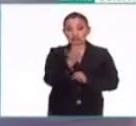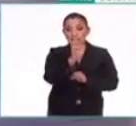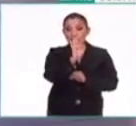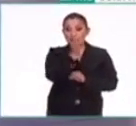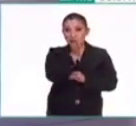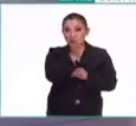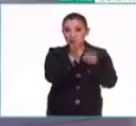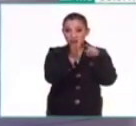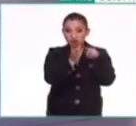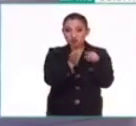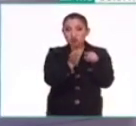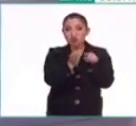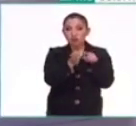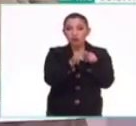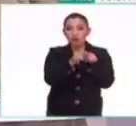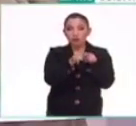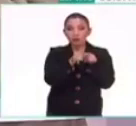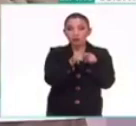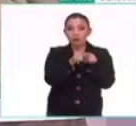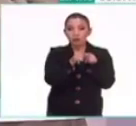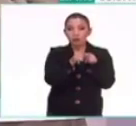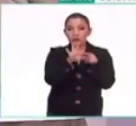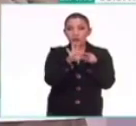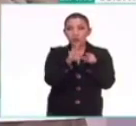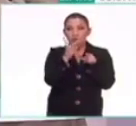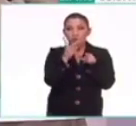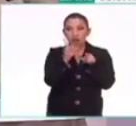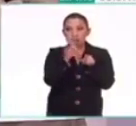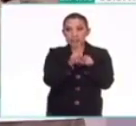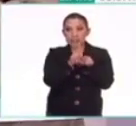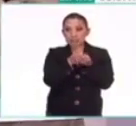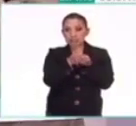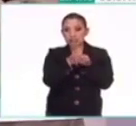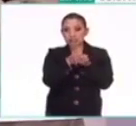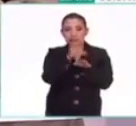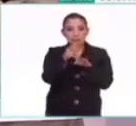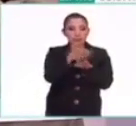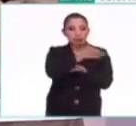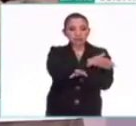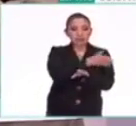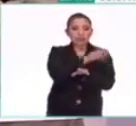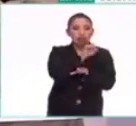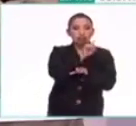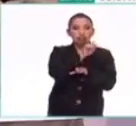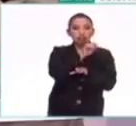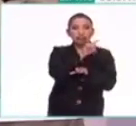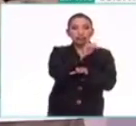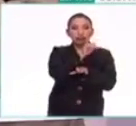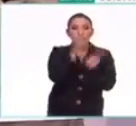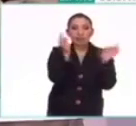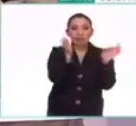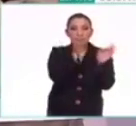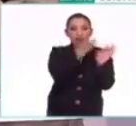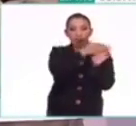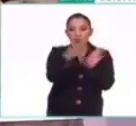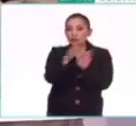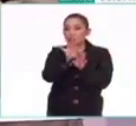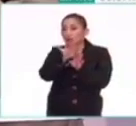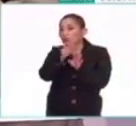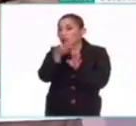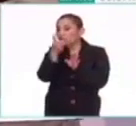febrero van a ser 52 días después del solsticio de invierno. Y 52